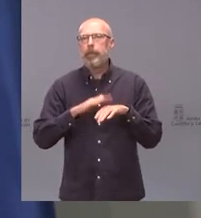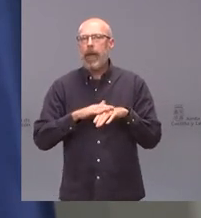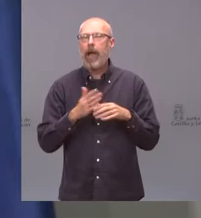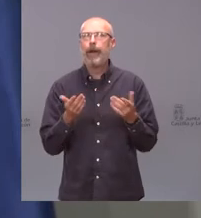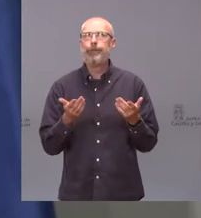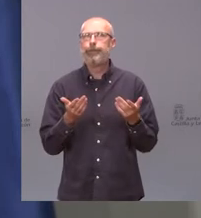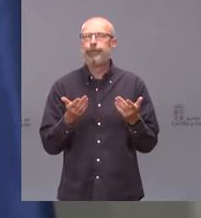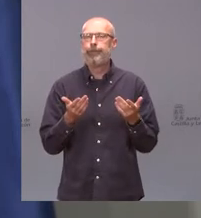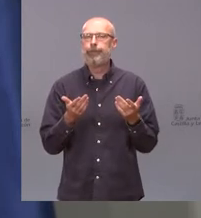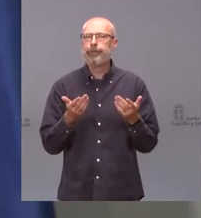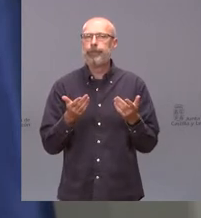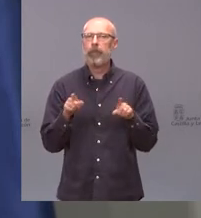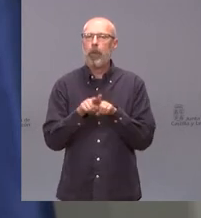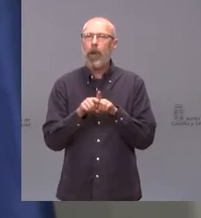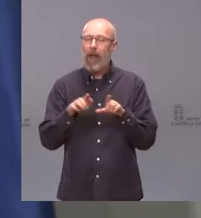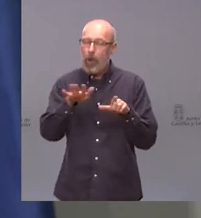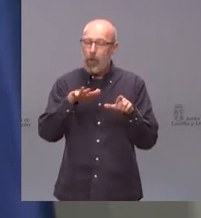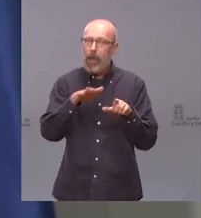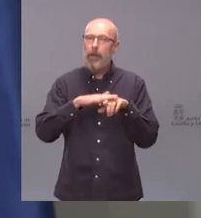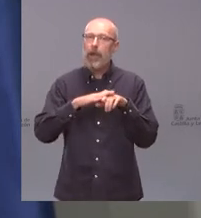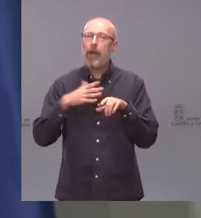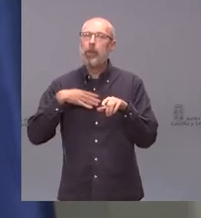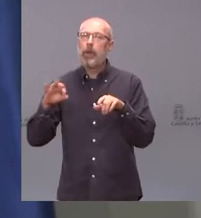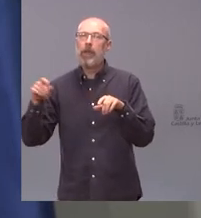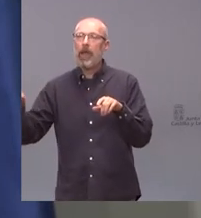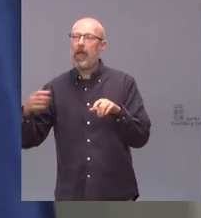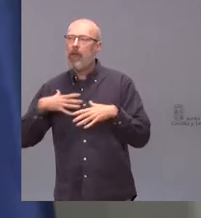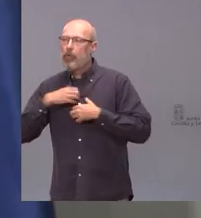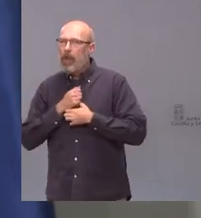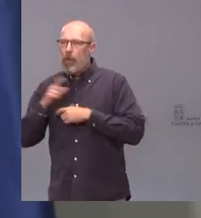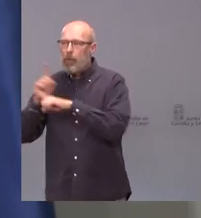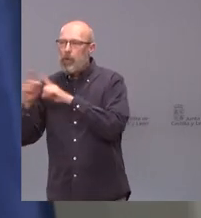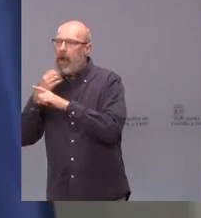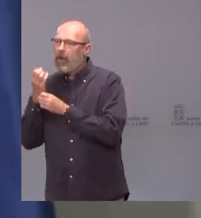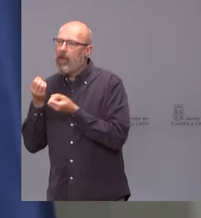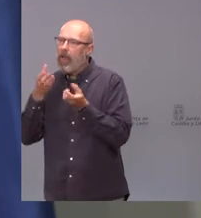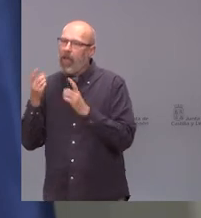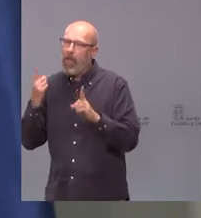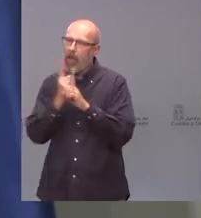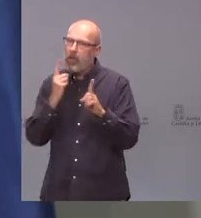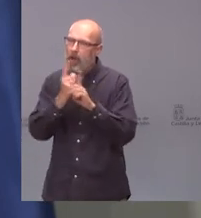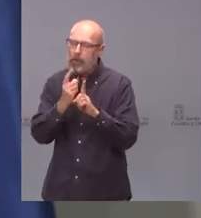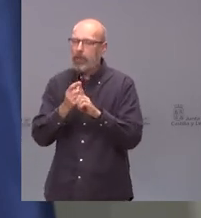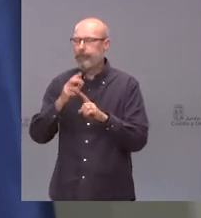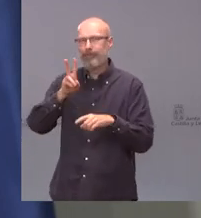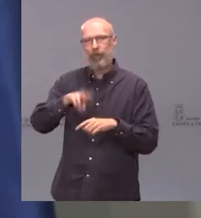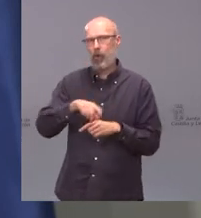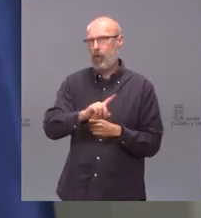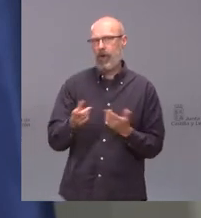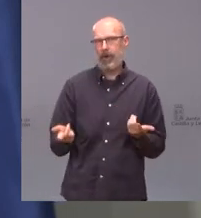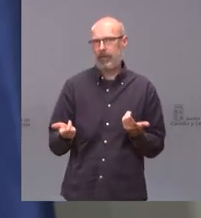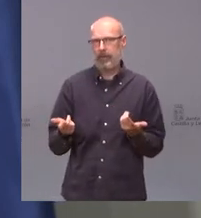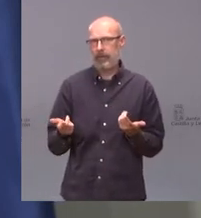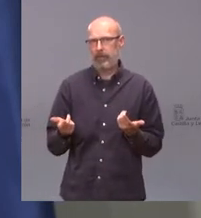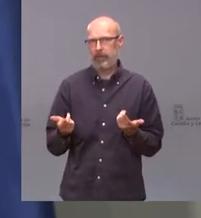el sitio donde uno se dedica a expresar sus frustraciones o a organizar un espectáculo de baja calidad